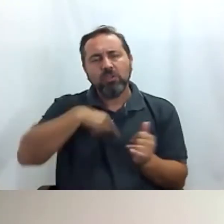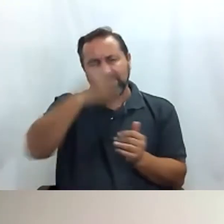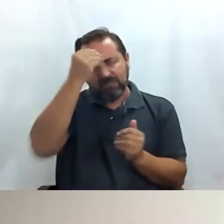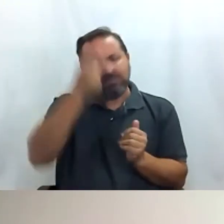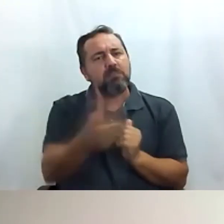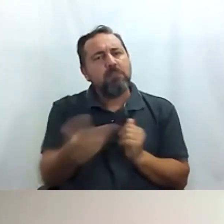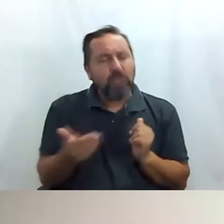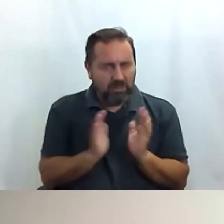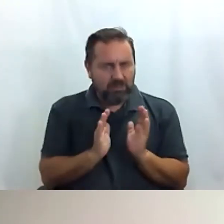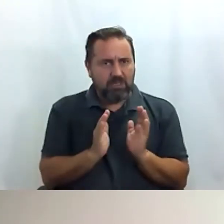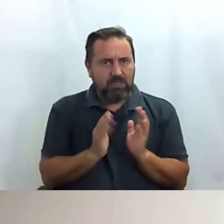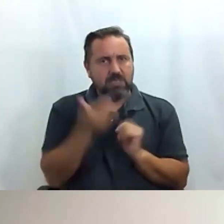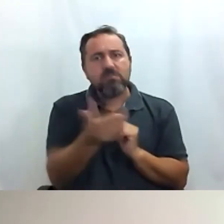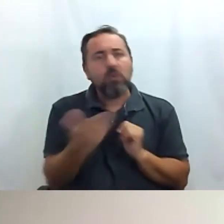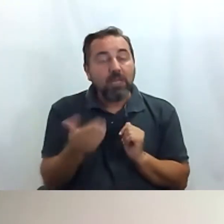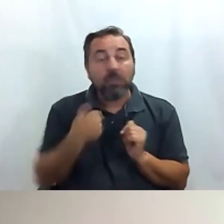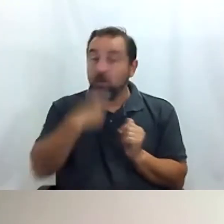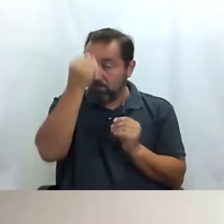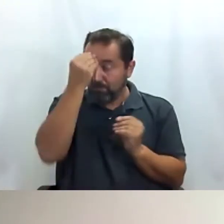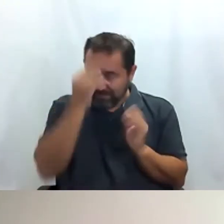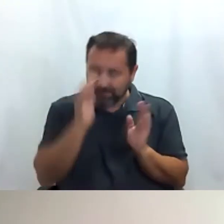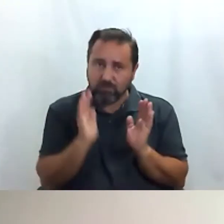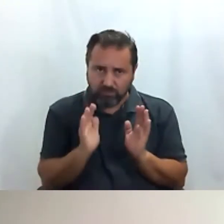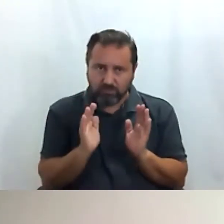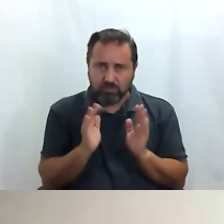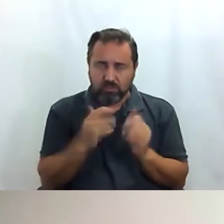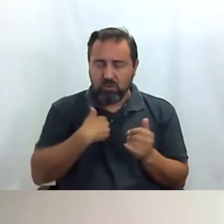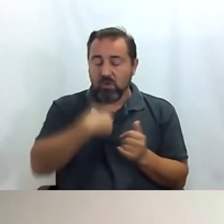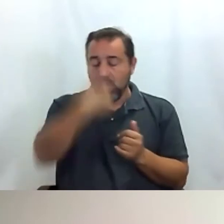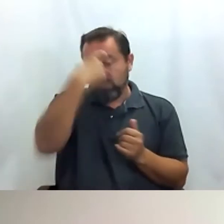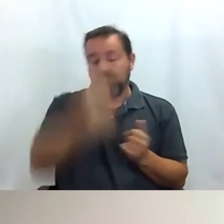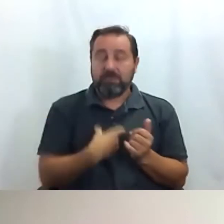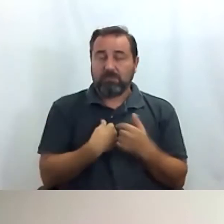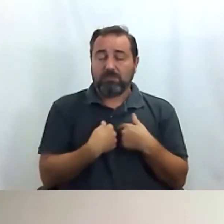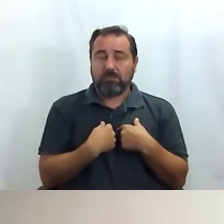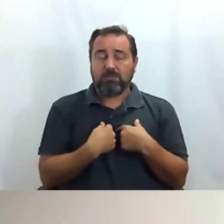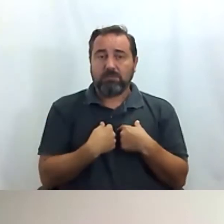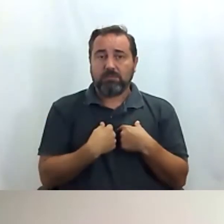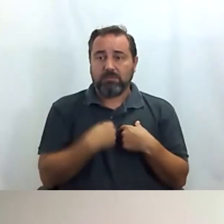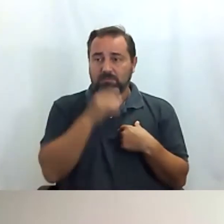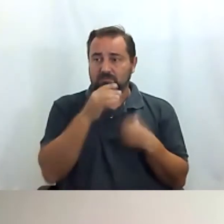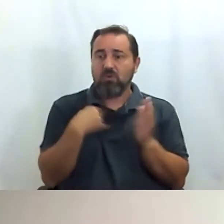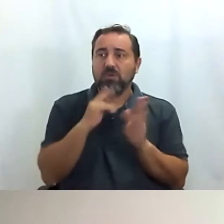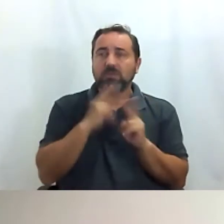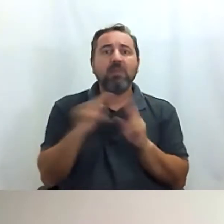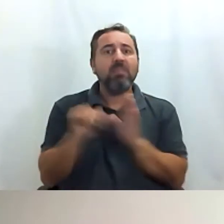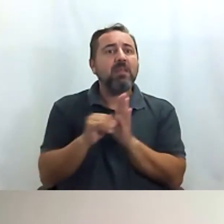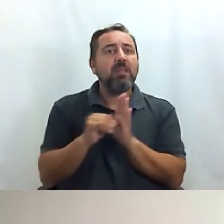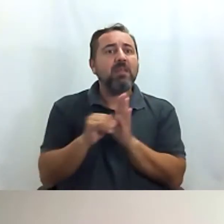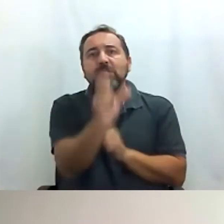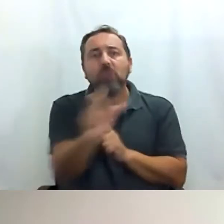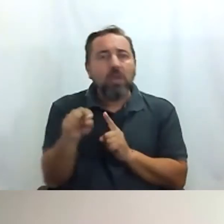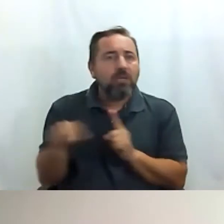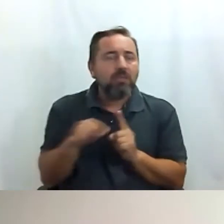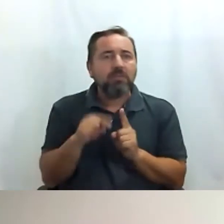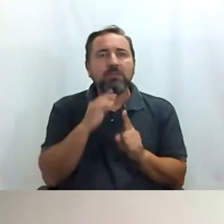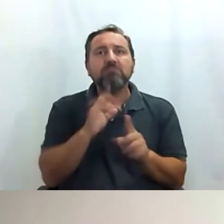era importante que eso, y lo pienso como persona que tengo cercanía con personas que tienen algún tipo de